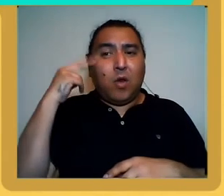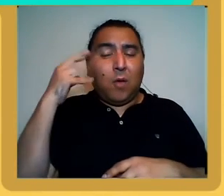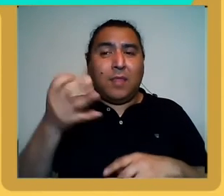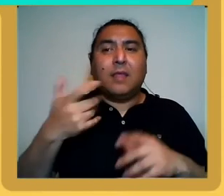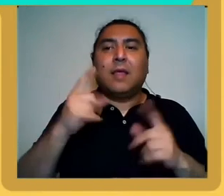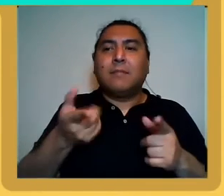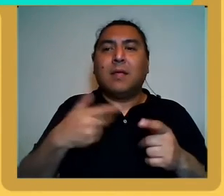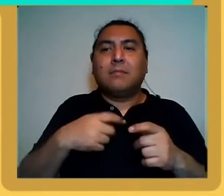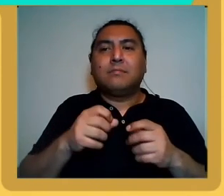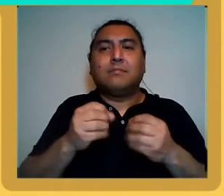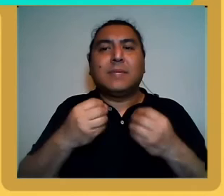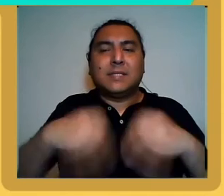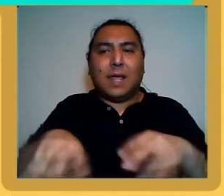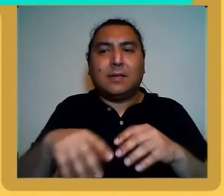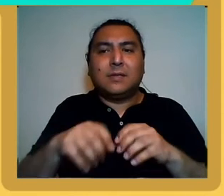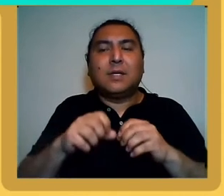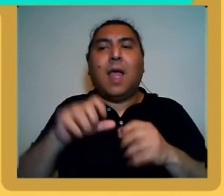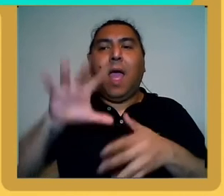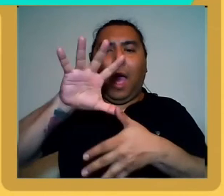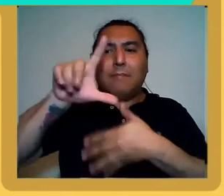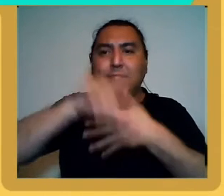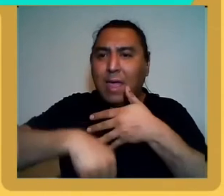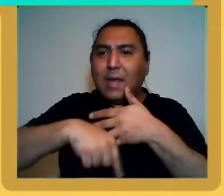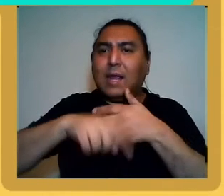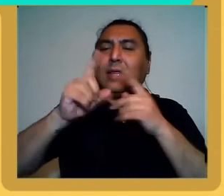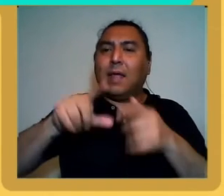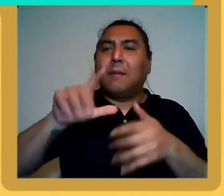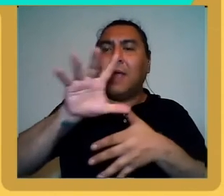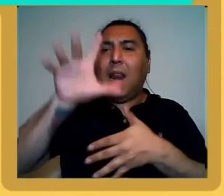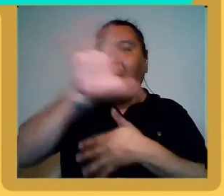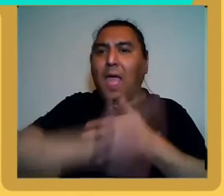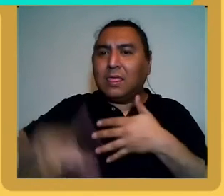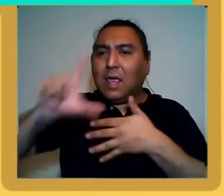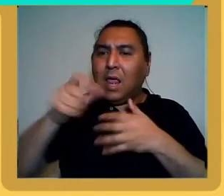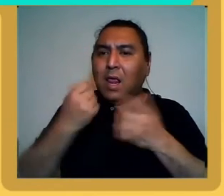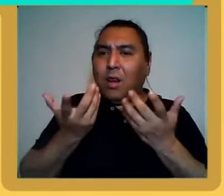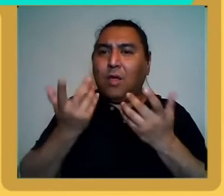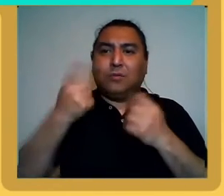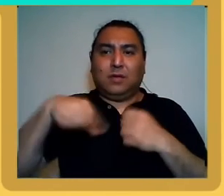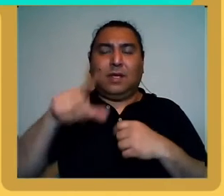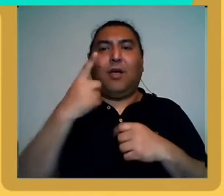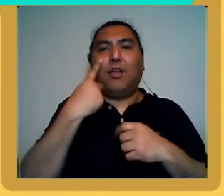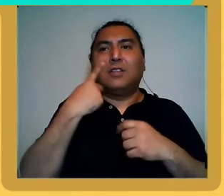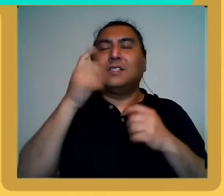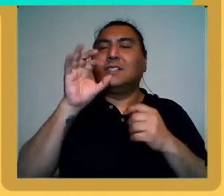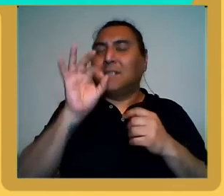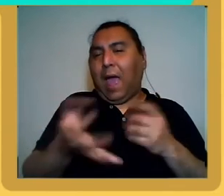países de Sudamérica y Latinoamérica, donde ustedes ya saben que desde México,